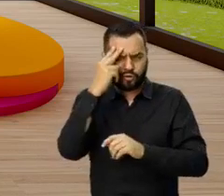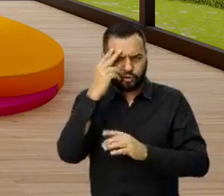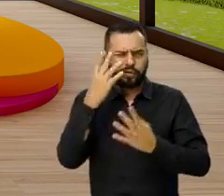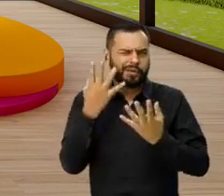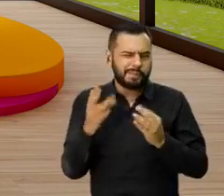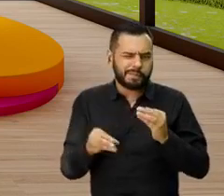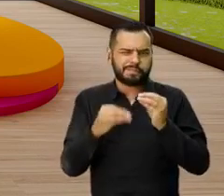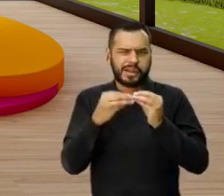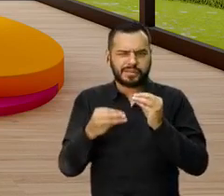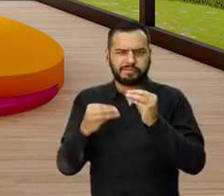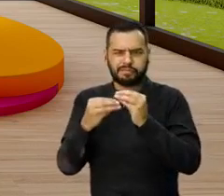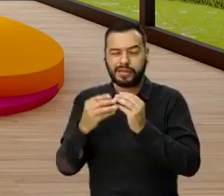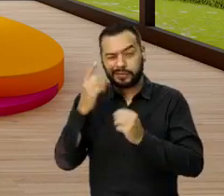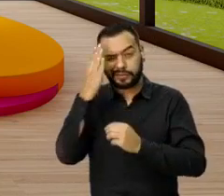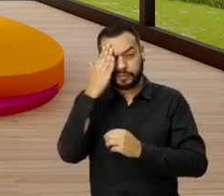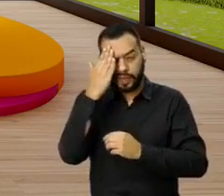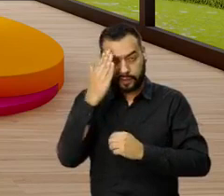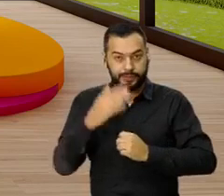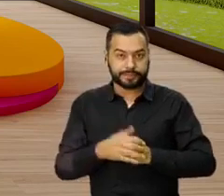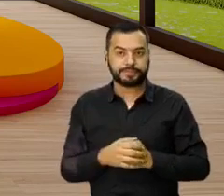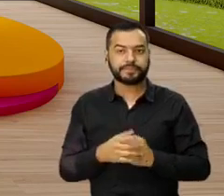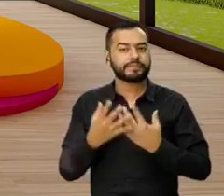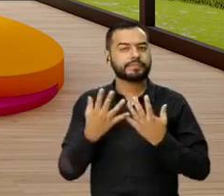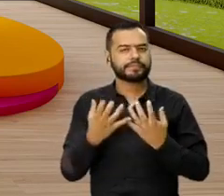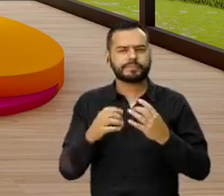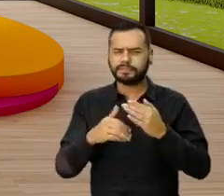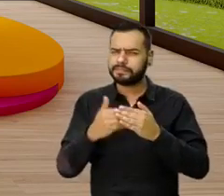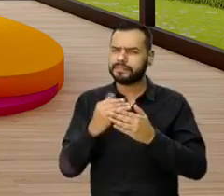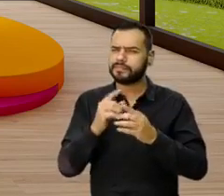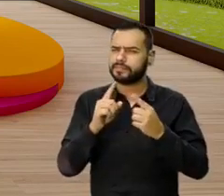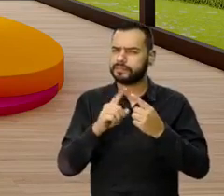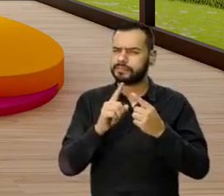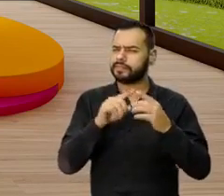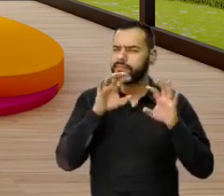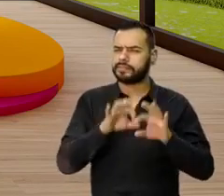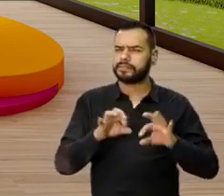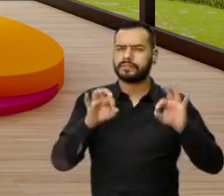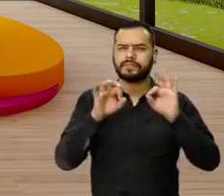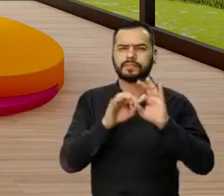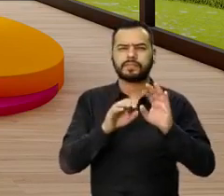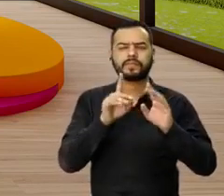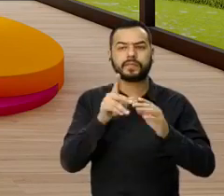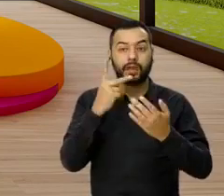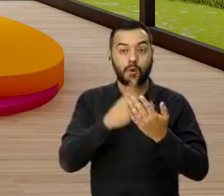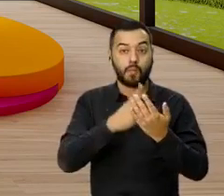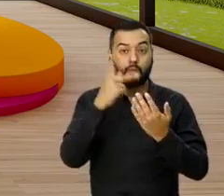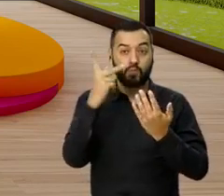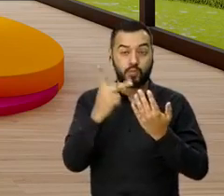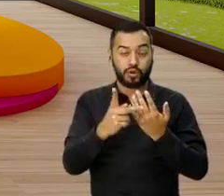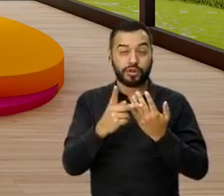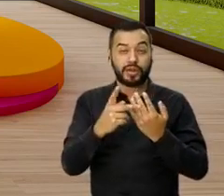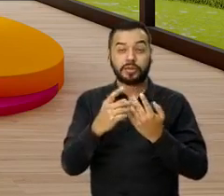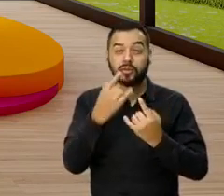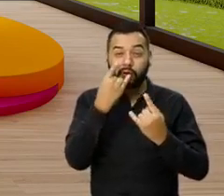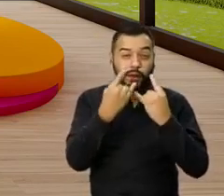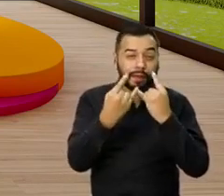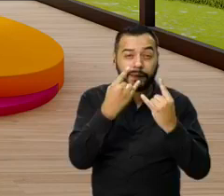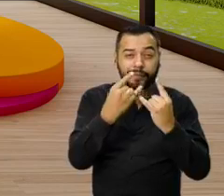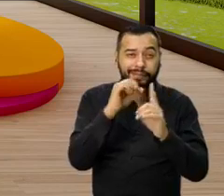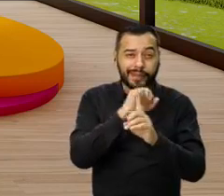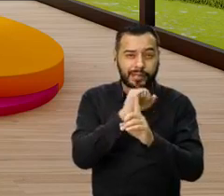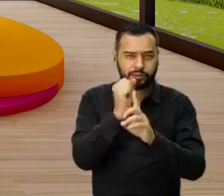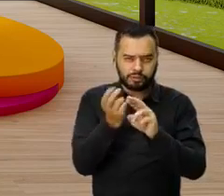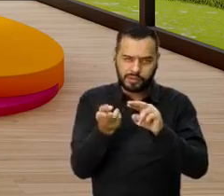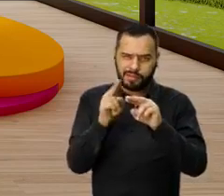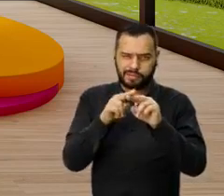saber un poco más. Y Diana, yo quiero empezar por una que me parece muy importante y es en los proyectos de interés social